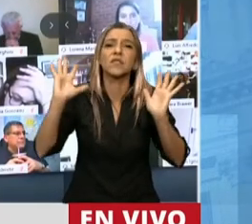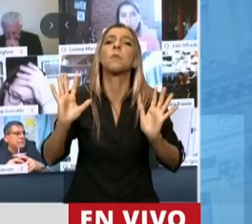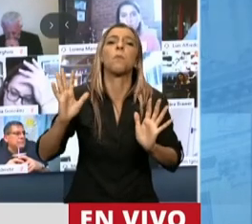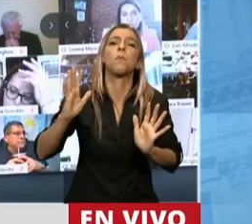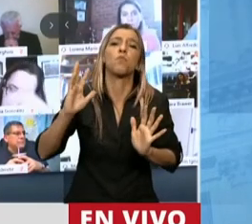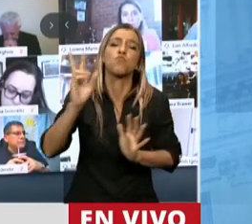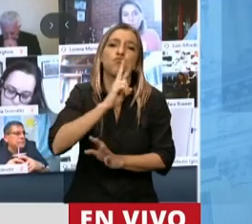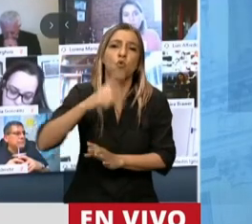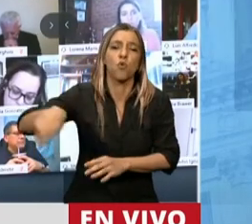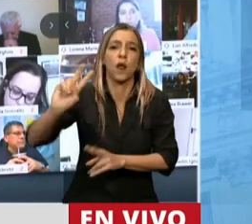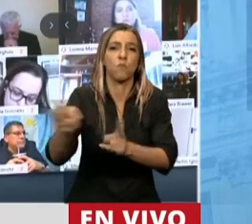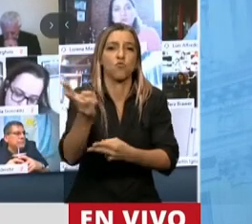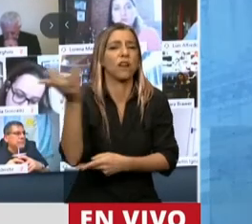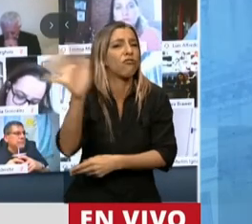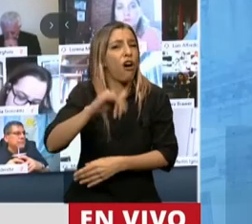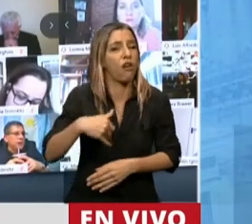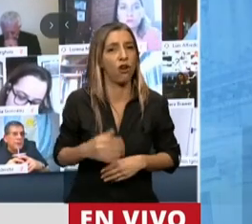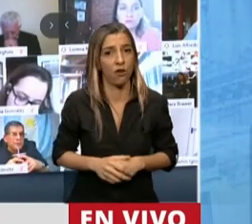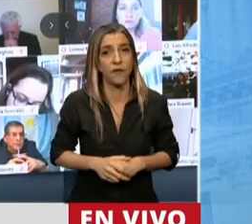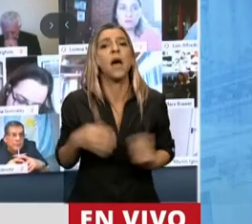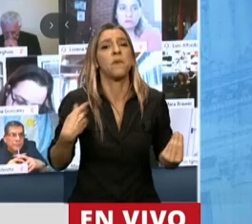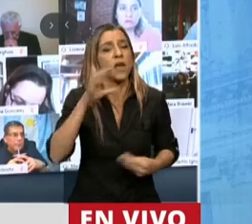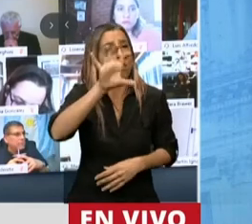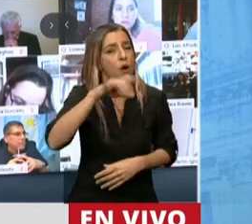Pero en el caso de Jujuy, con toda una sociedad conmocionada,